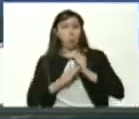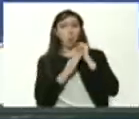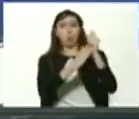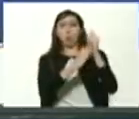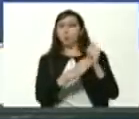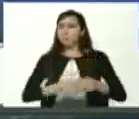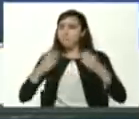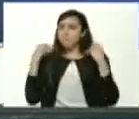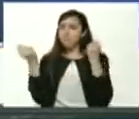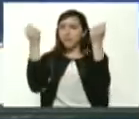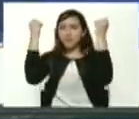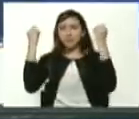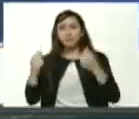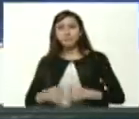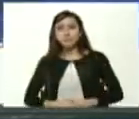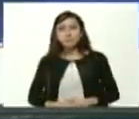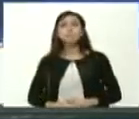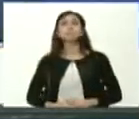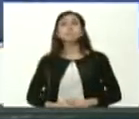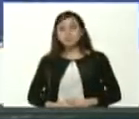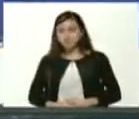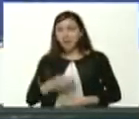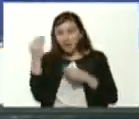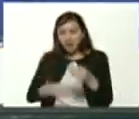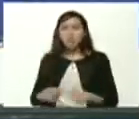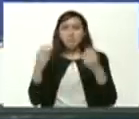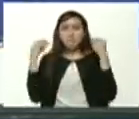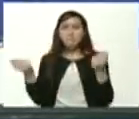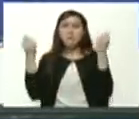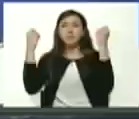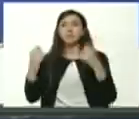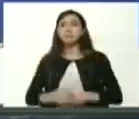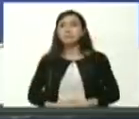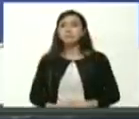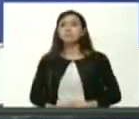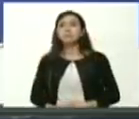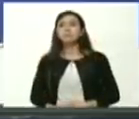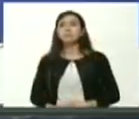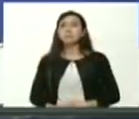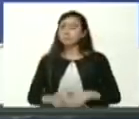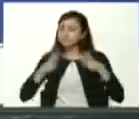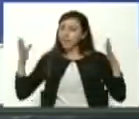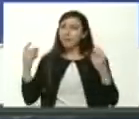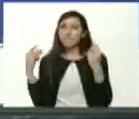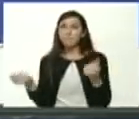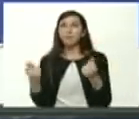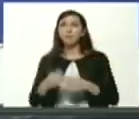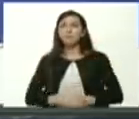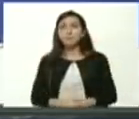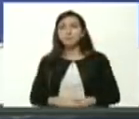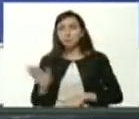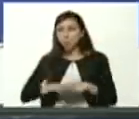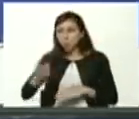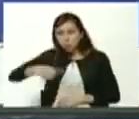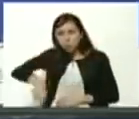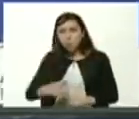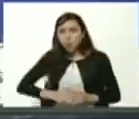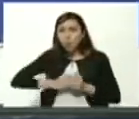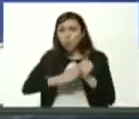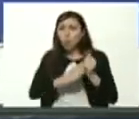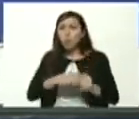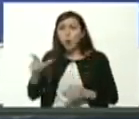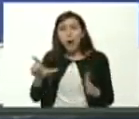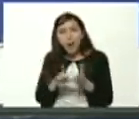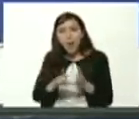pilas un liderazgo ultra pilas super pilas pues mejor dicho el liderazgo de ustedes en los